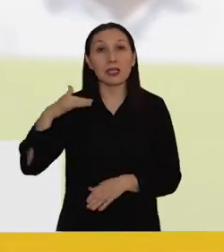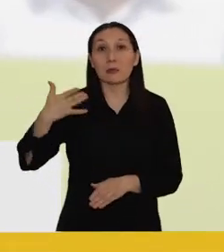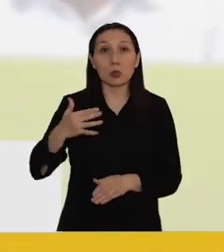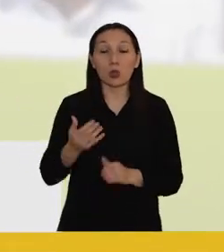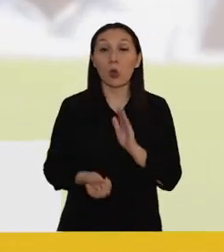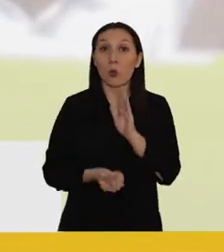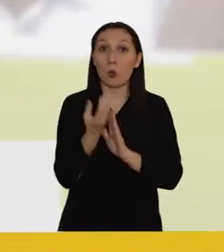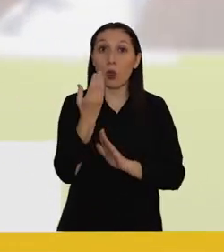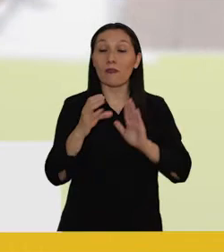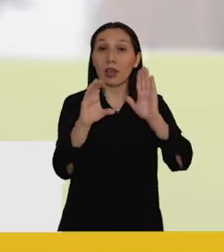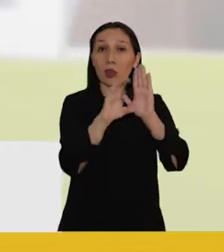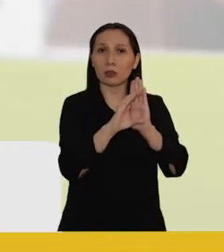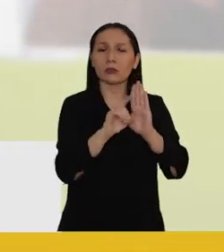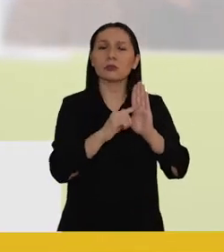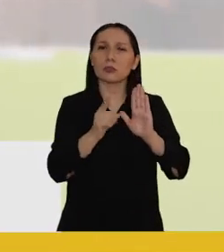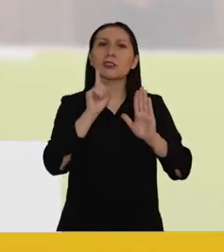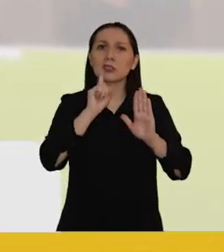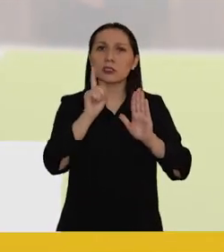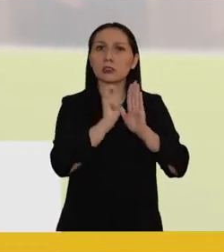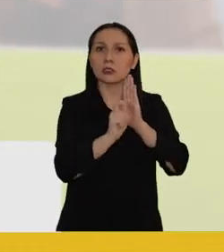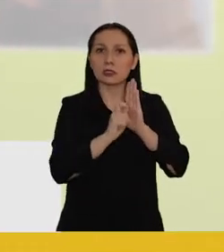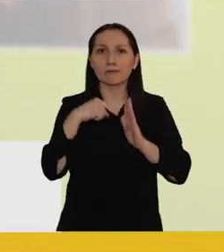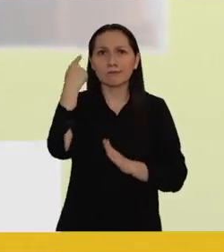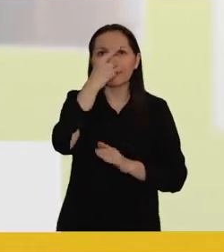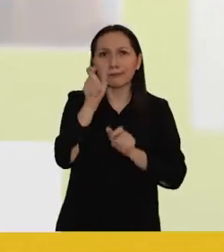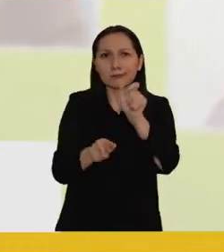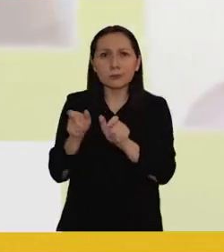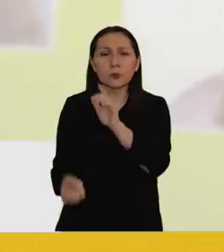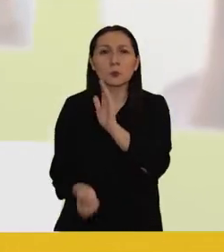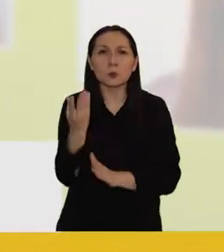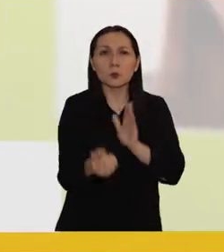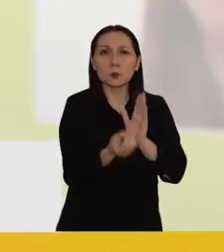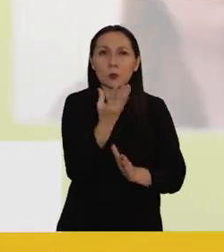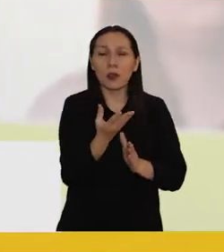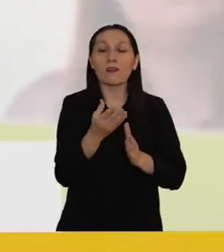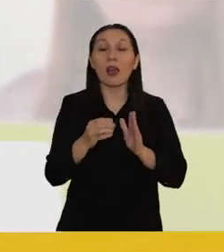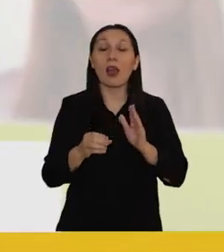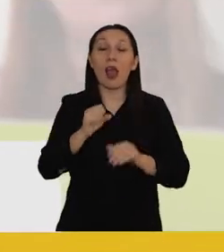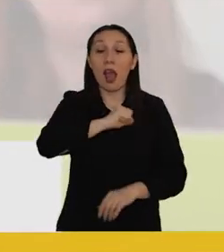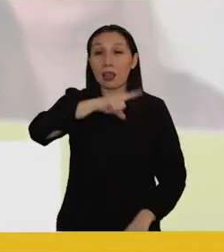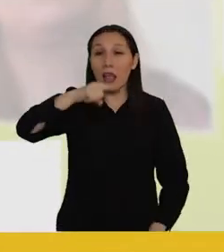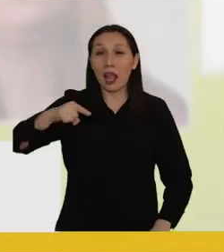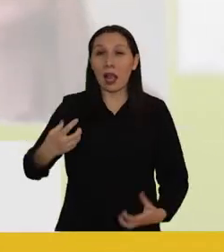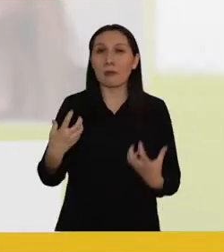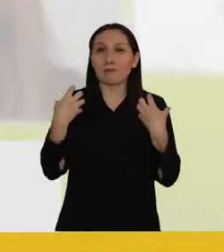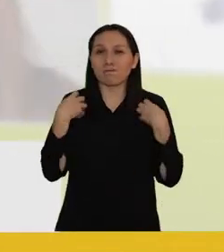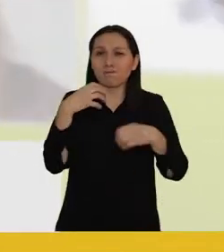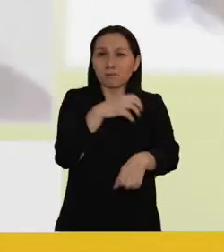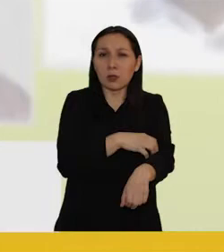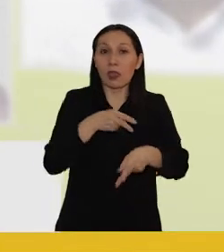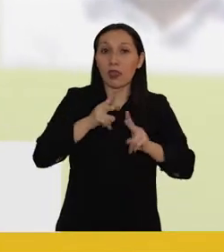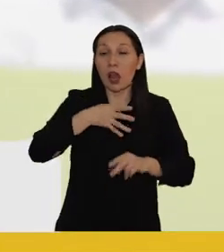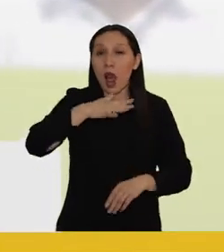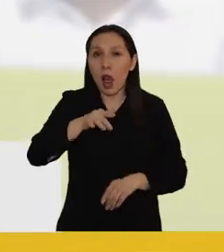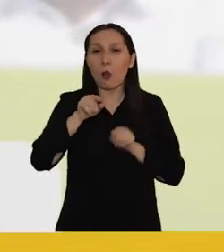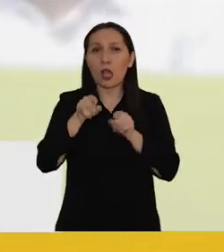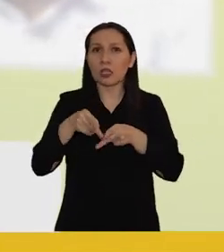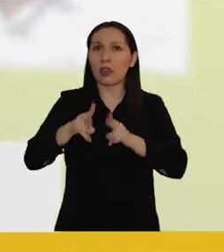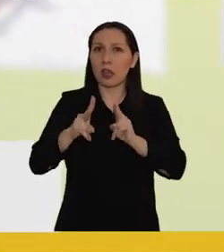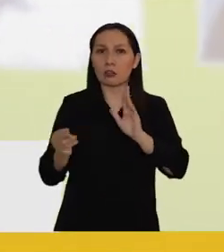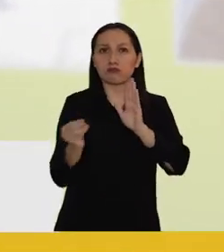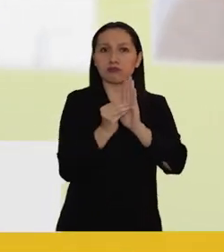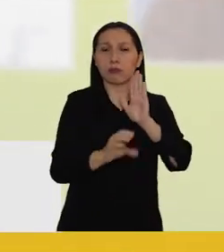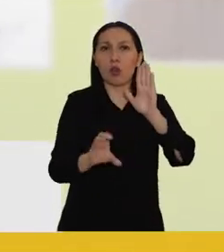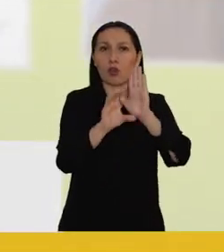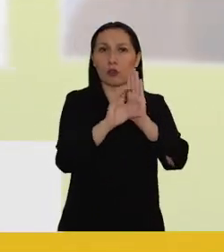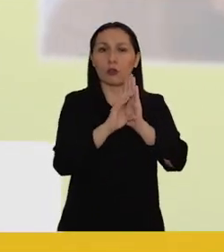educación de calidad y digna. Pero lo más importante, esta nueva constitución tiene que ser escrita por rostros nuevos. Y en la región de Atacama, me lo voy a jugar